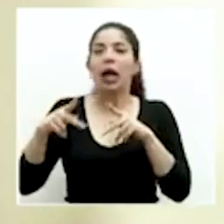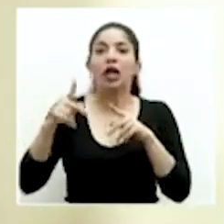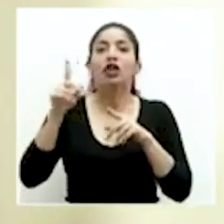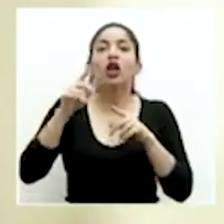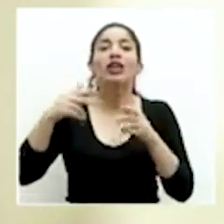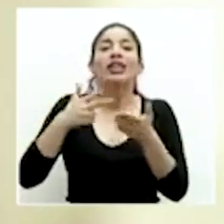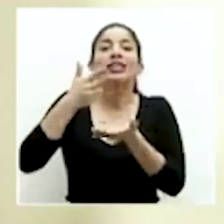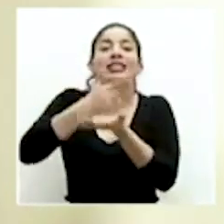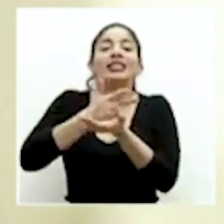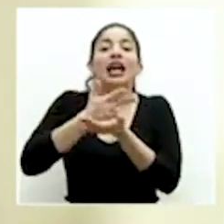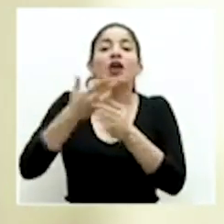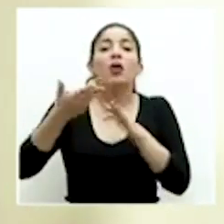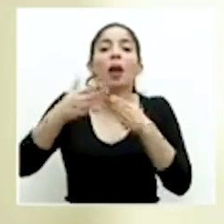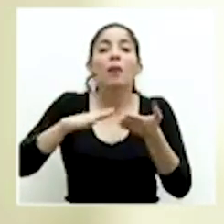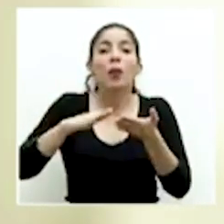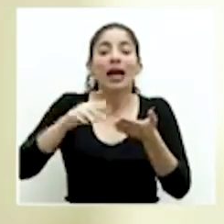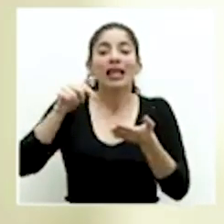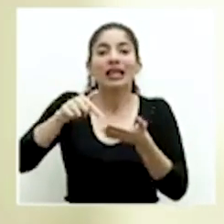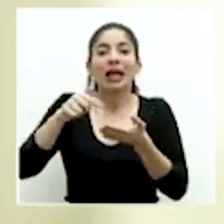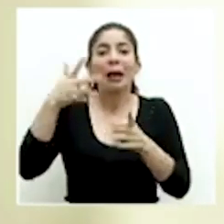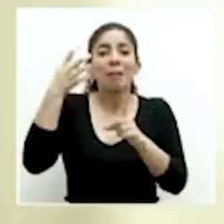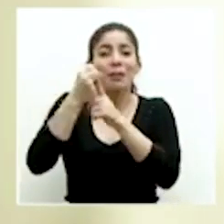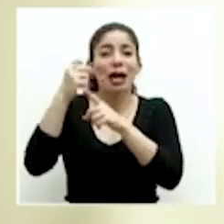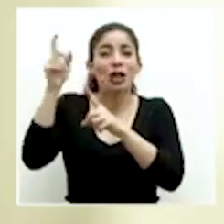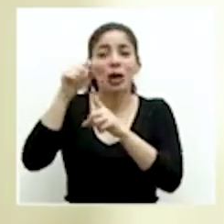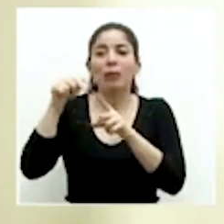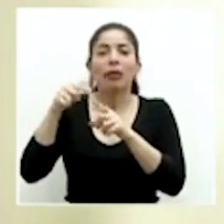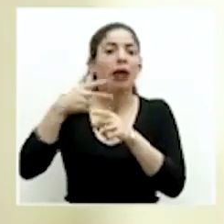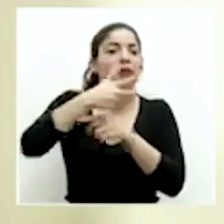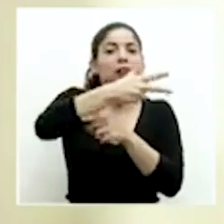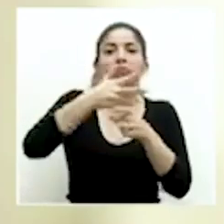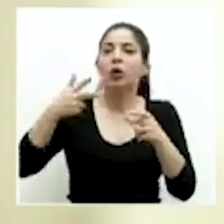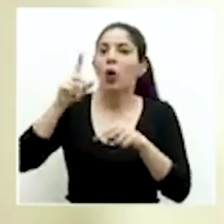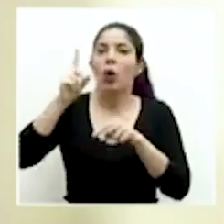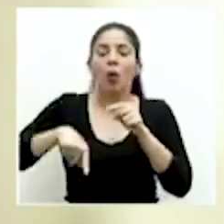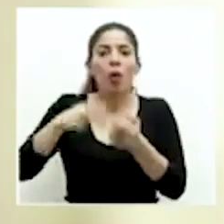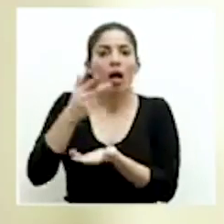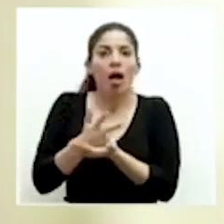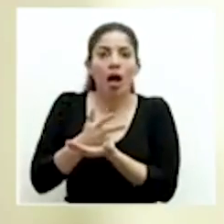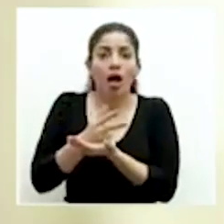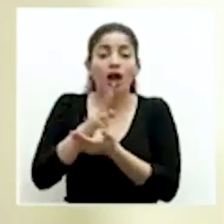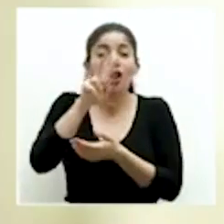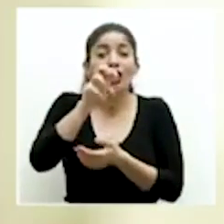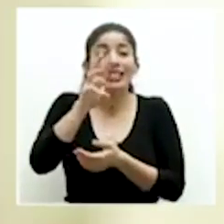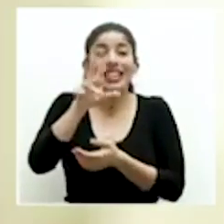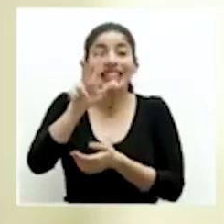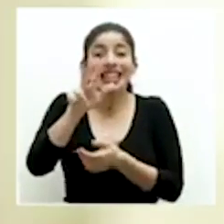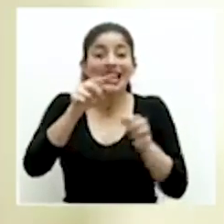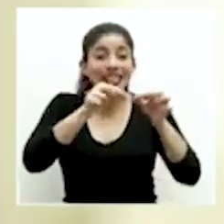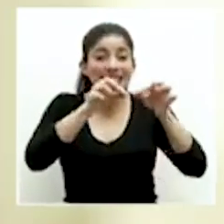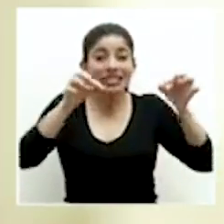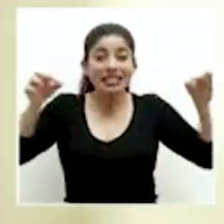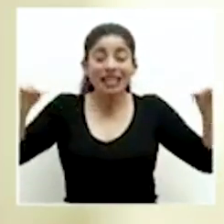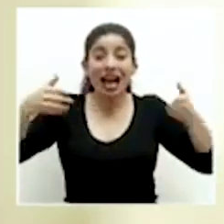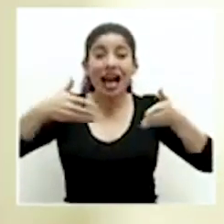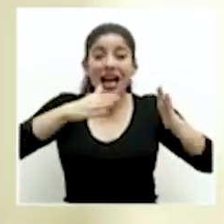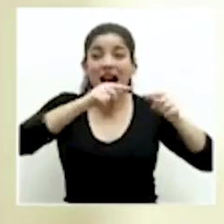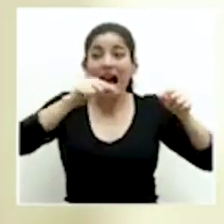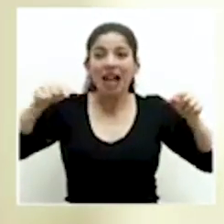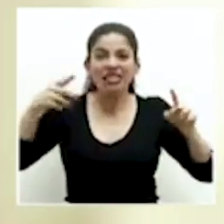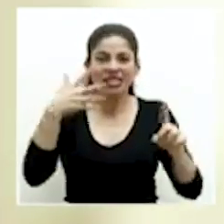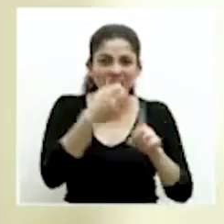Cerro de la Muerte durante el impacto de la tormenta tropical ALMA. 263 tramos de carretera fueron afectados,